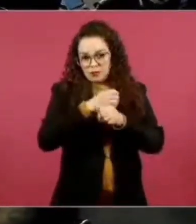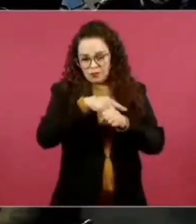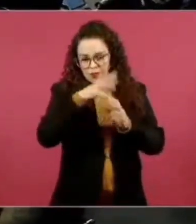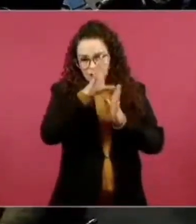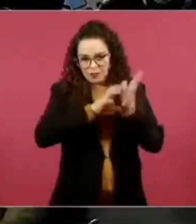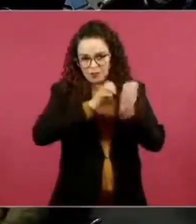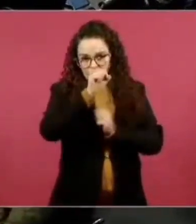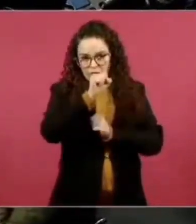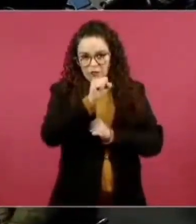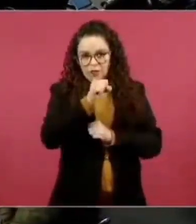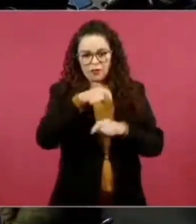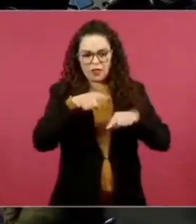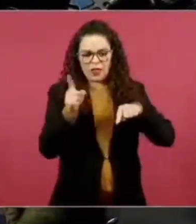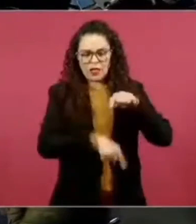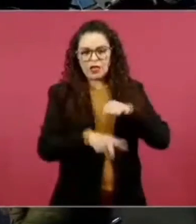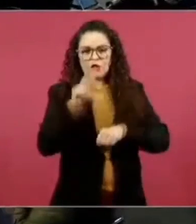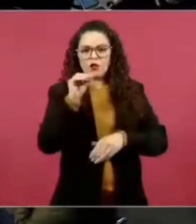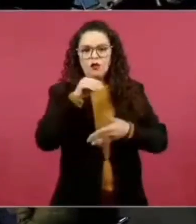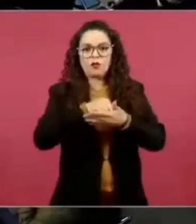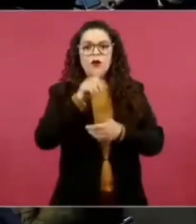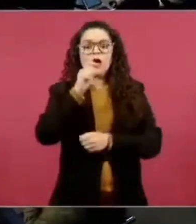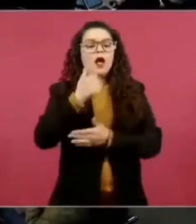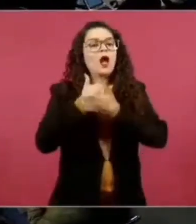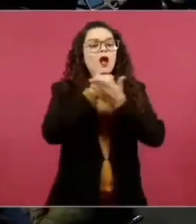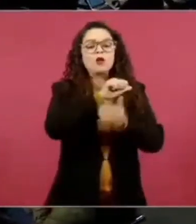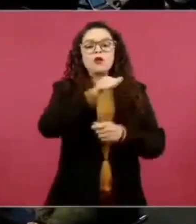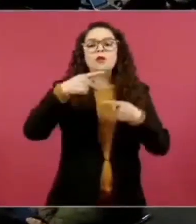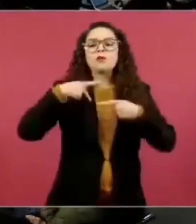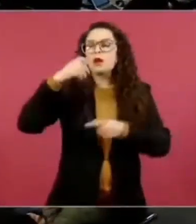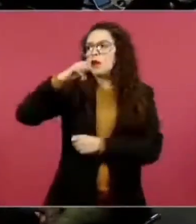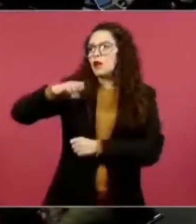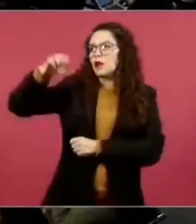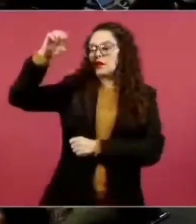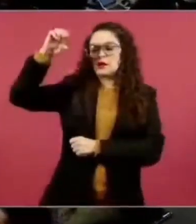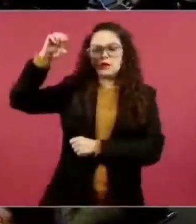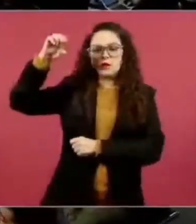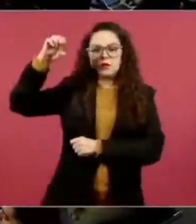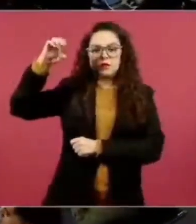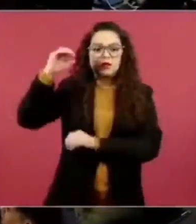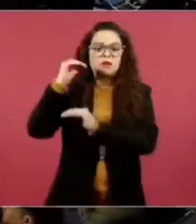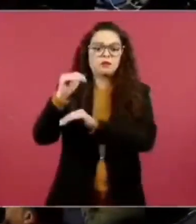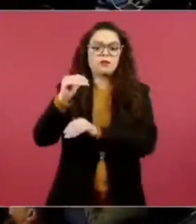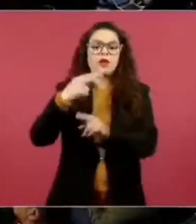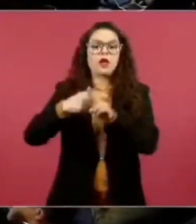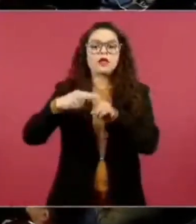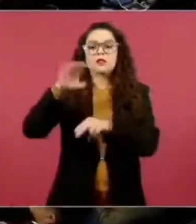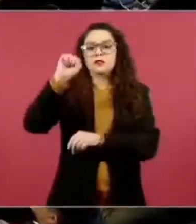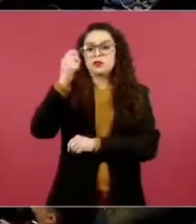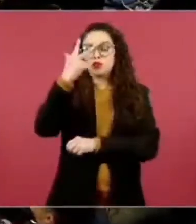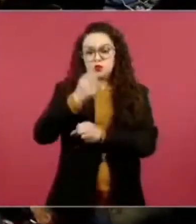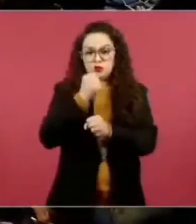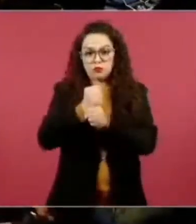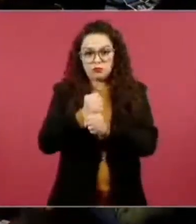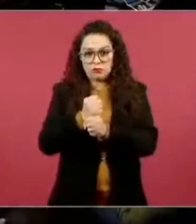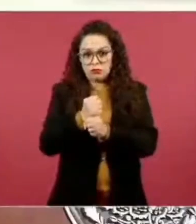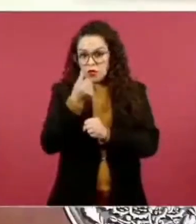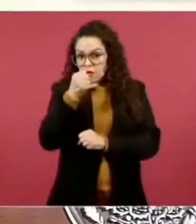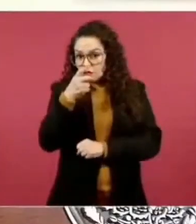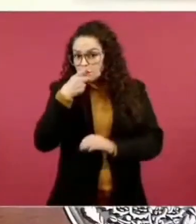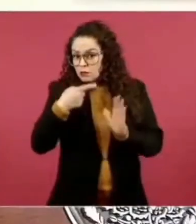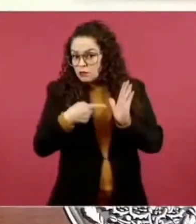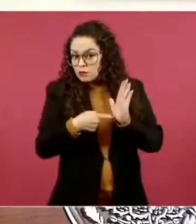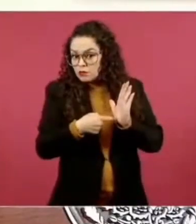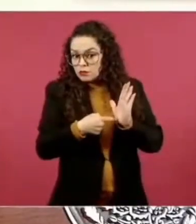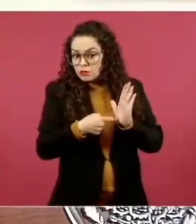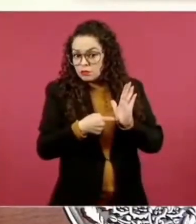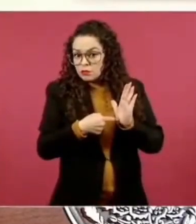a los adultos mayores es a partir de los 68 años, porque así está en la Constitución, porque